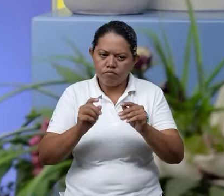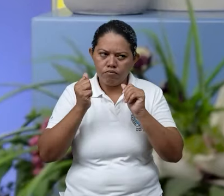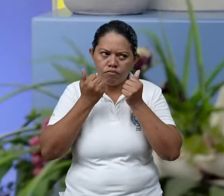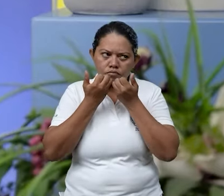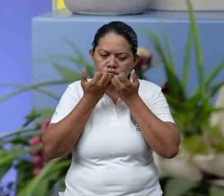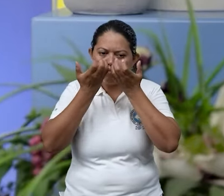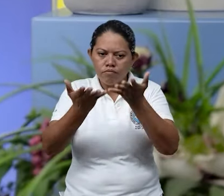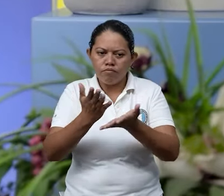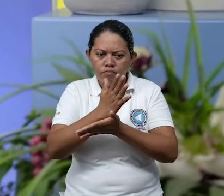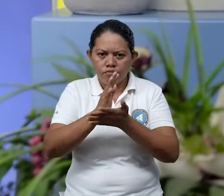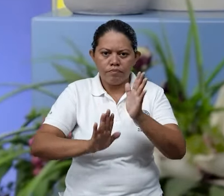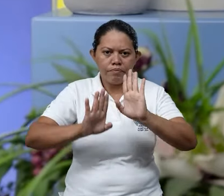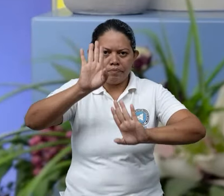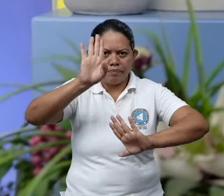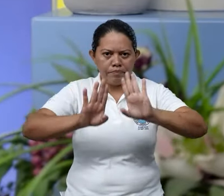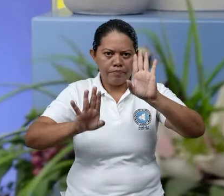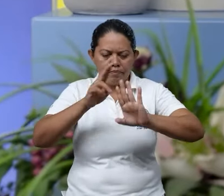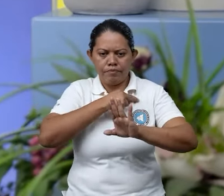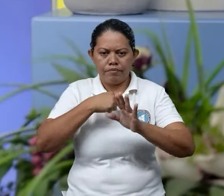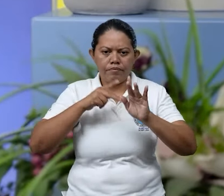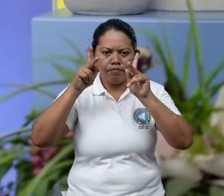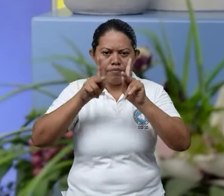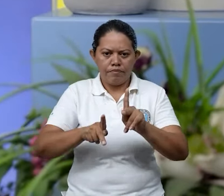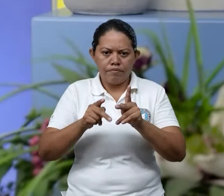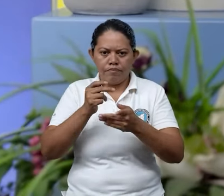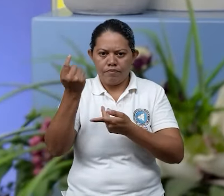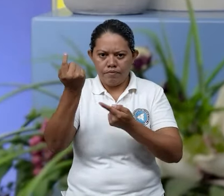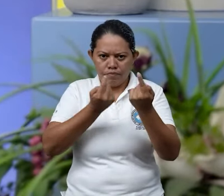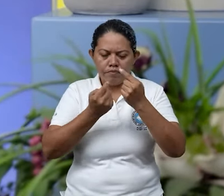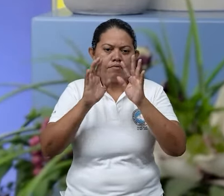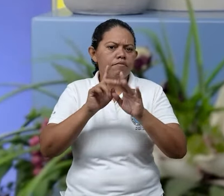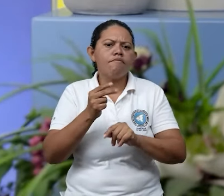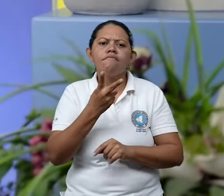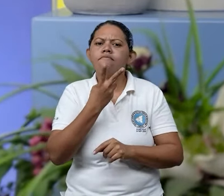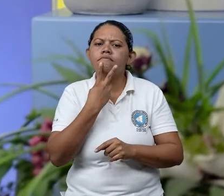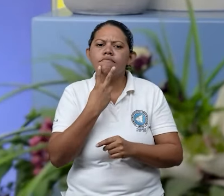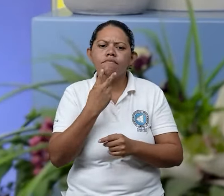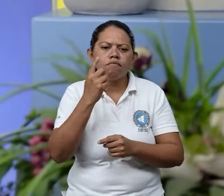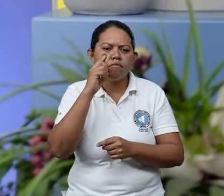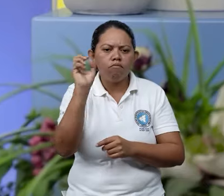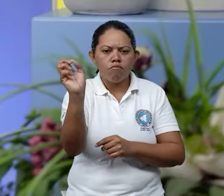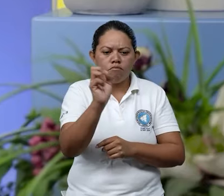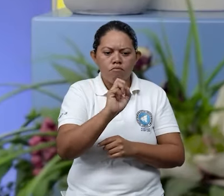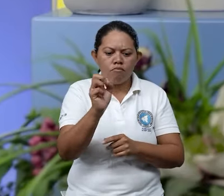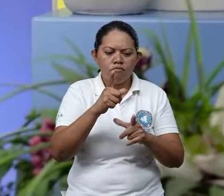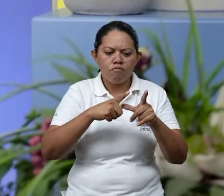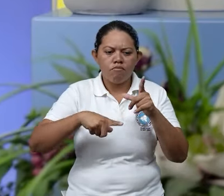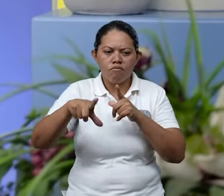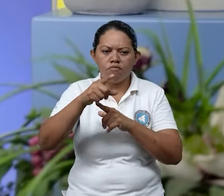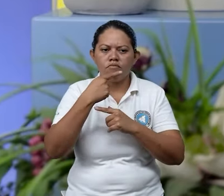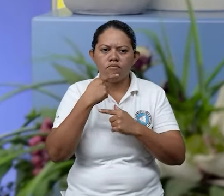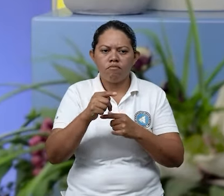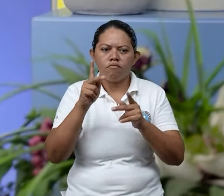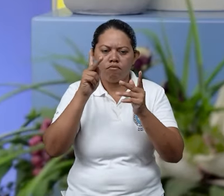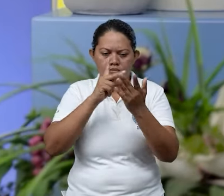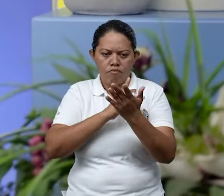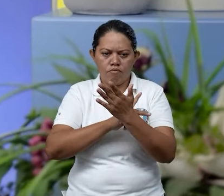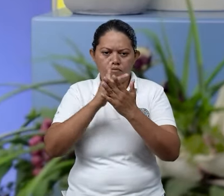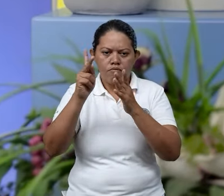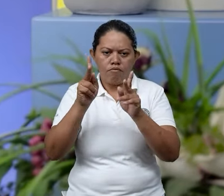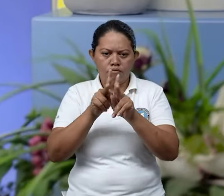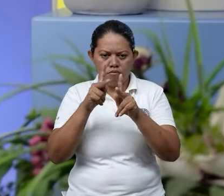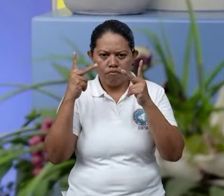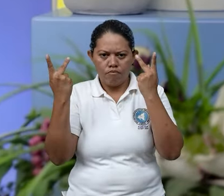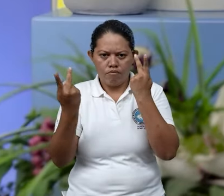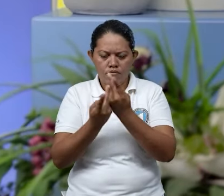propone la participación o el protagonismo de las personas. Nadie conoce mejor un territorio que las personas que viven